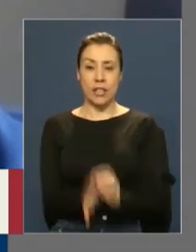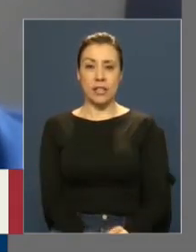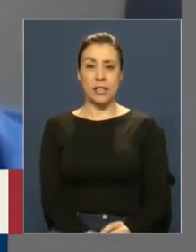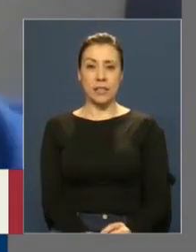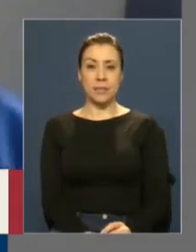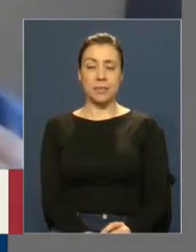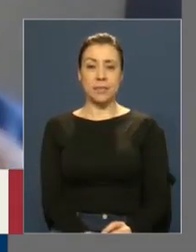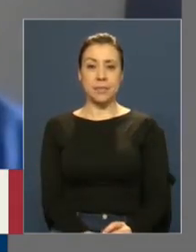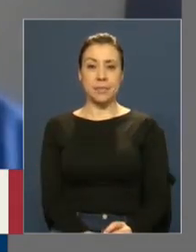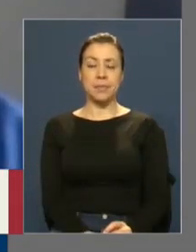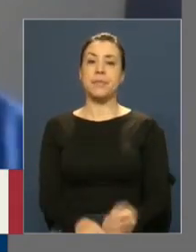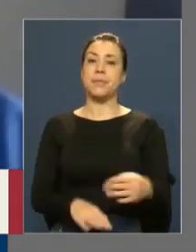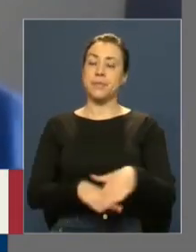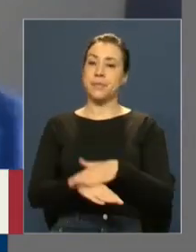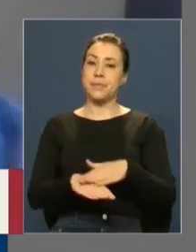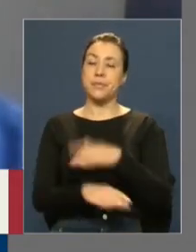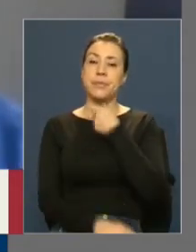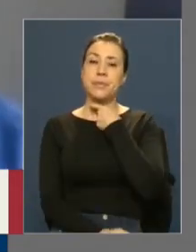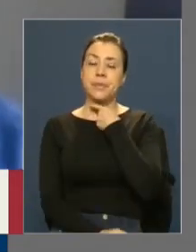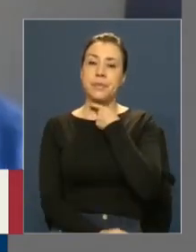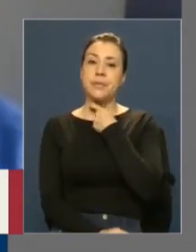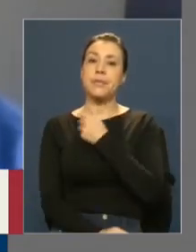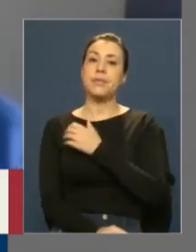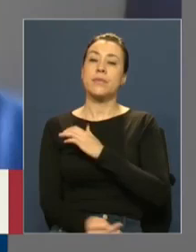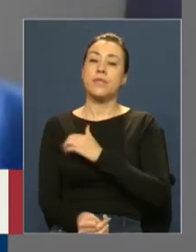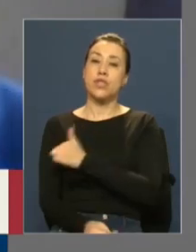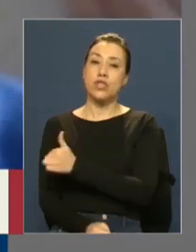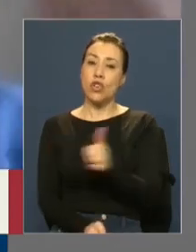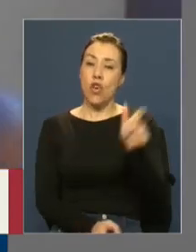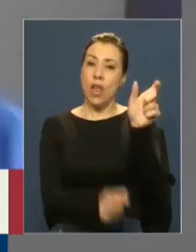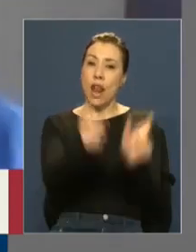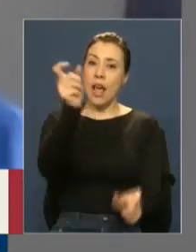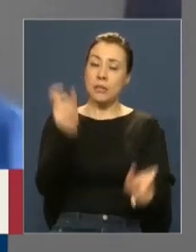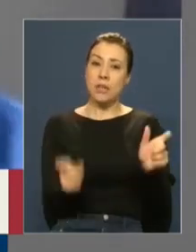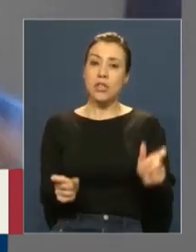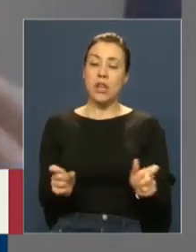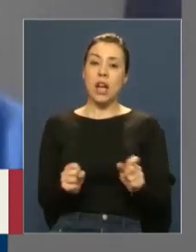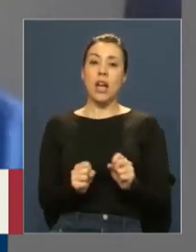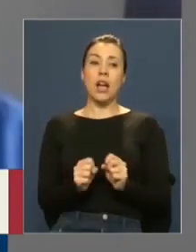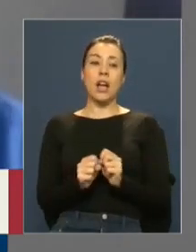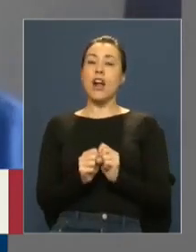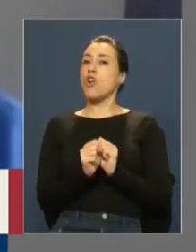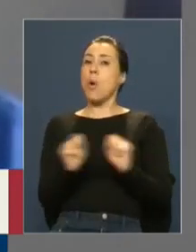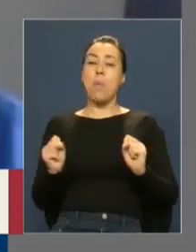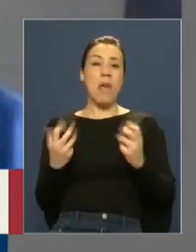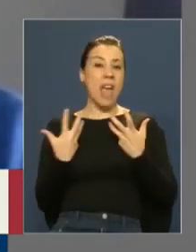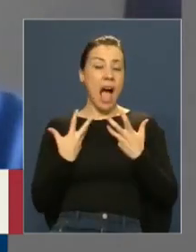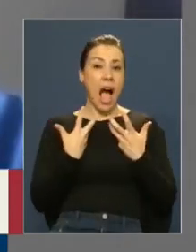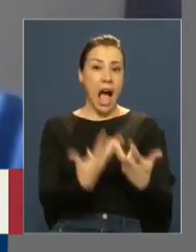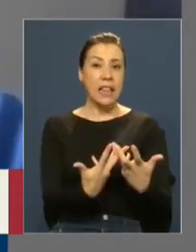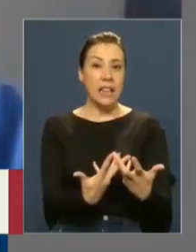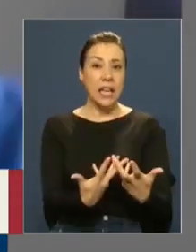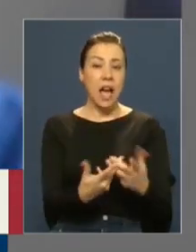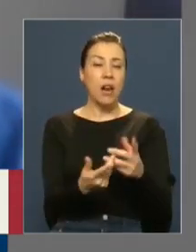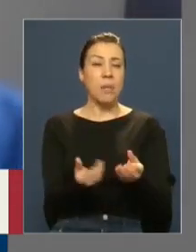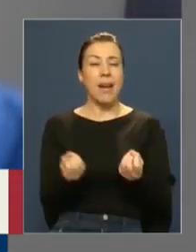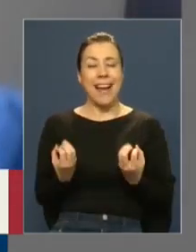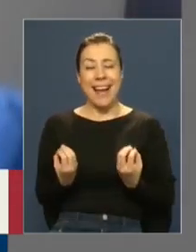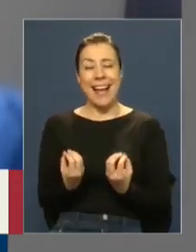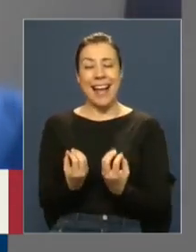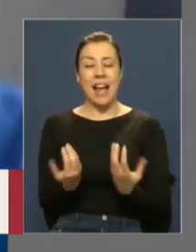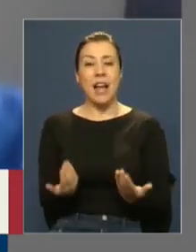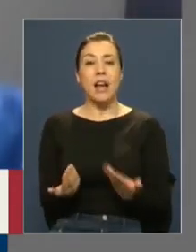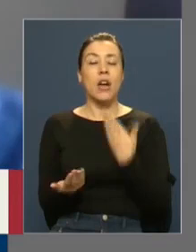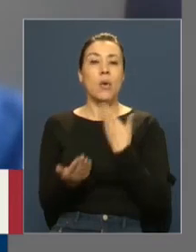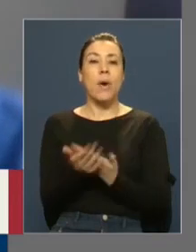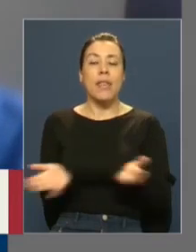fundamental garantizar a toda persona que no se la va a poder atacar a través de esa incitación que